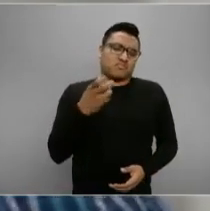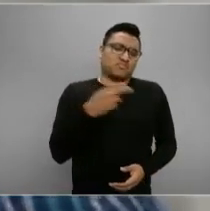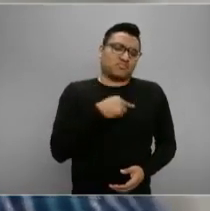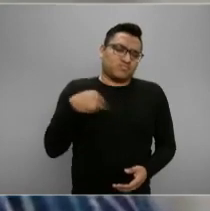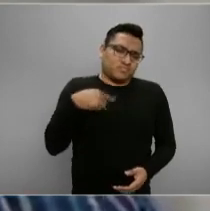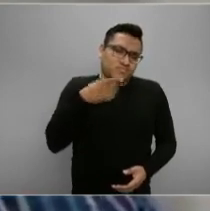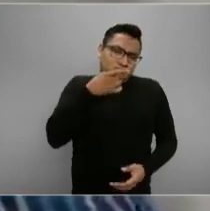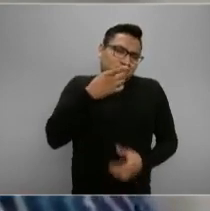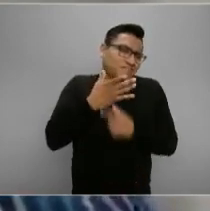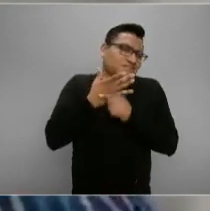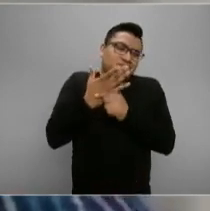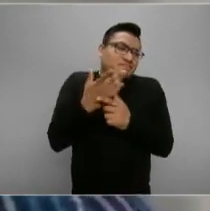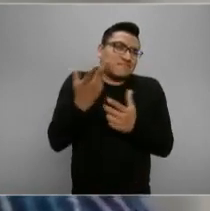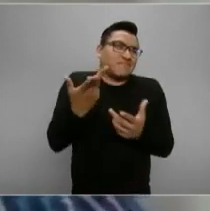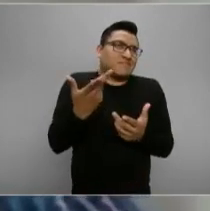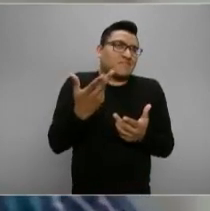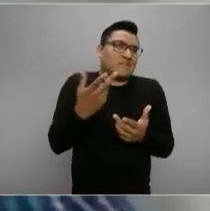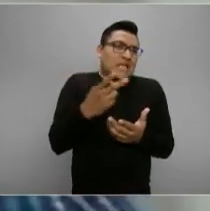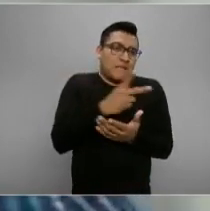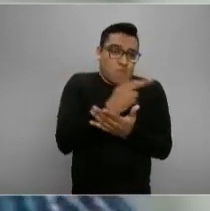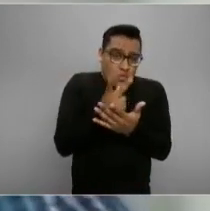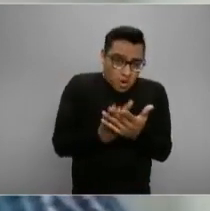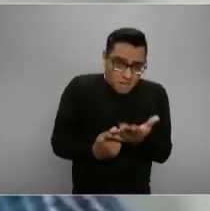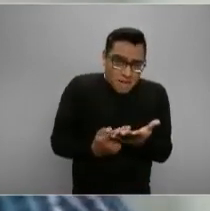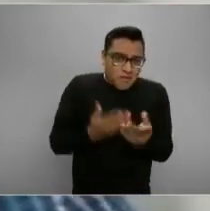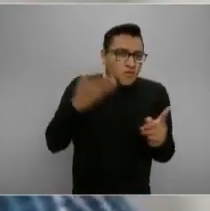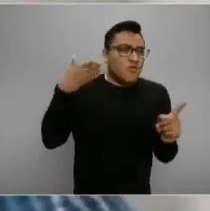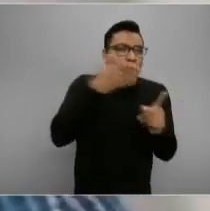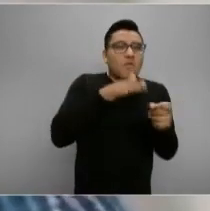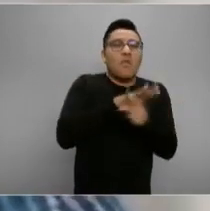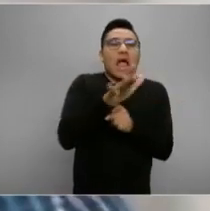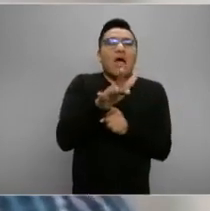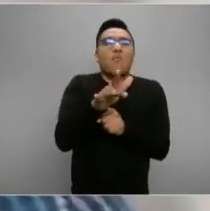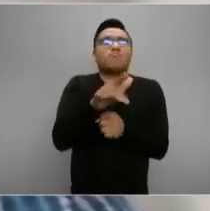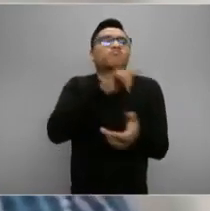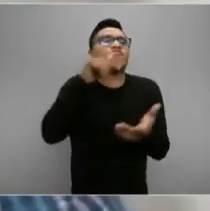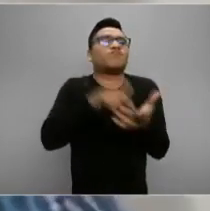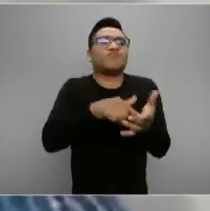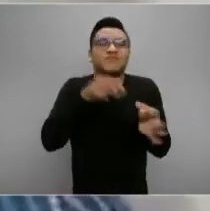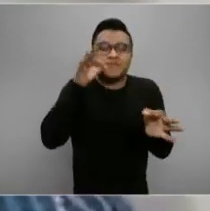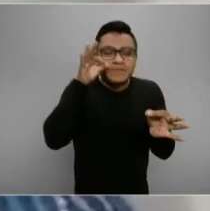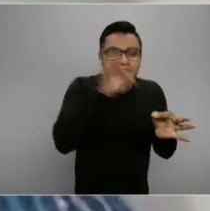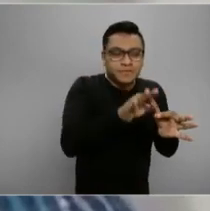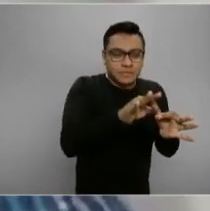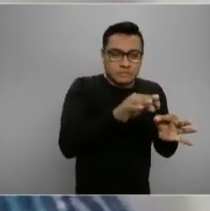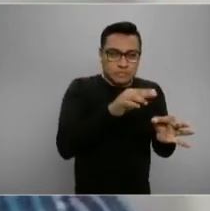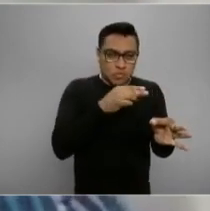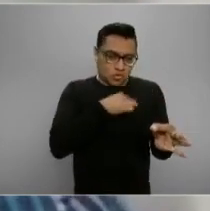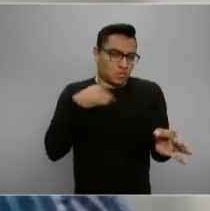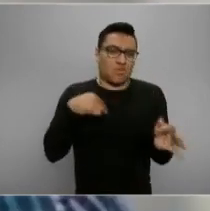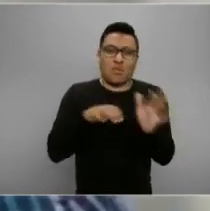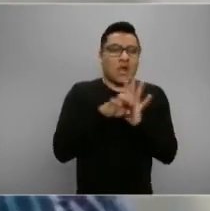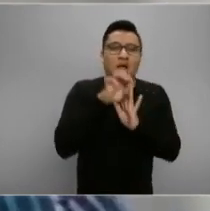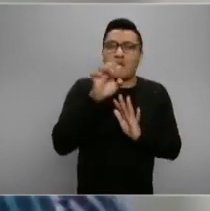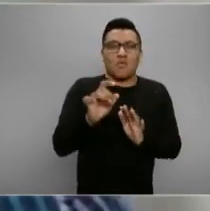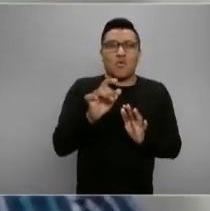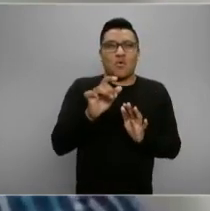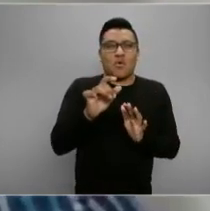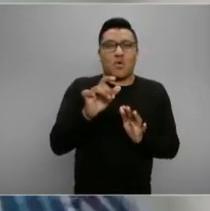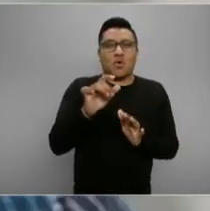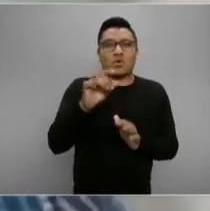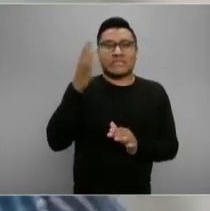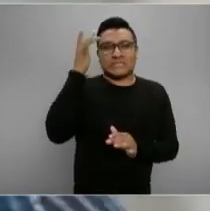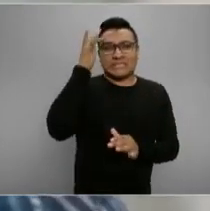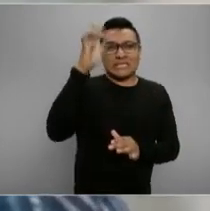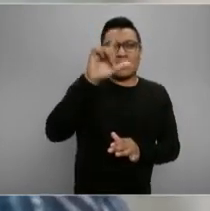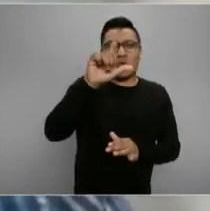se centra específicamente en colonias y en ciudades muy particulares. Vamos a poner, digamos, como ejemplo, Santa